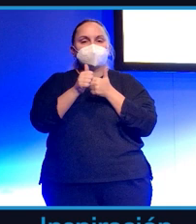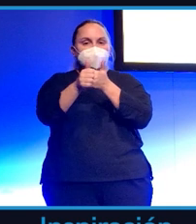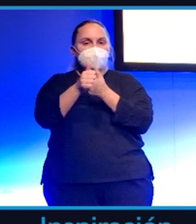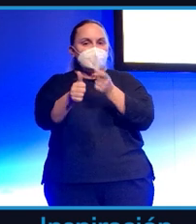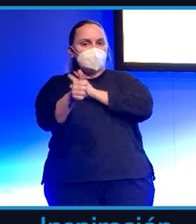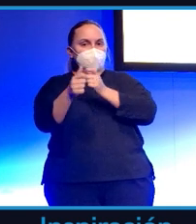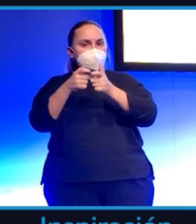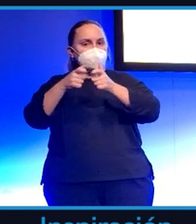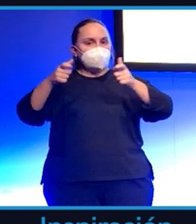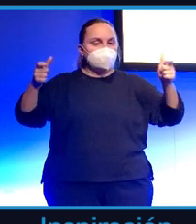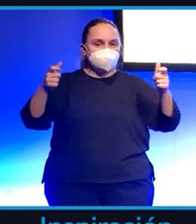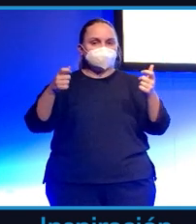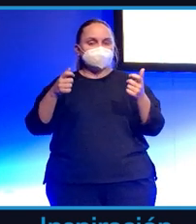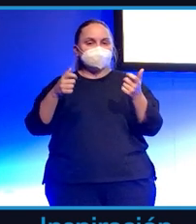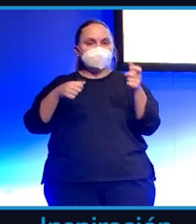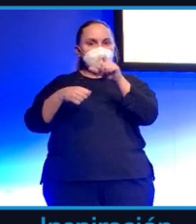y visualizaciones.